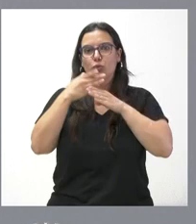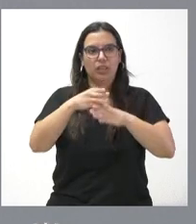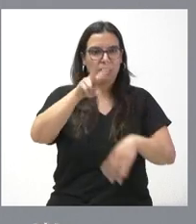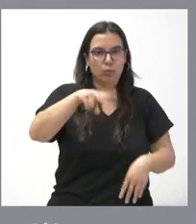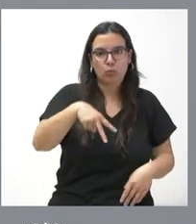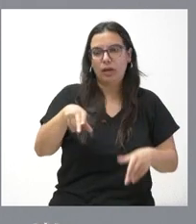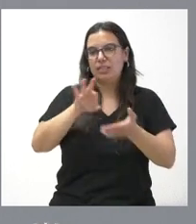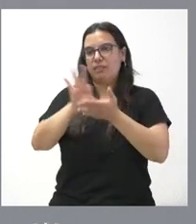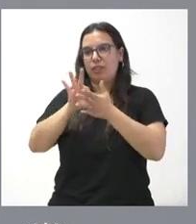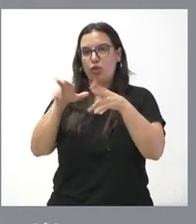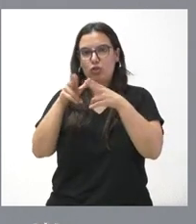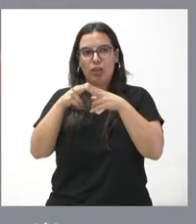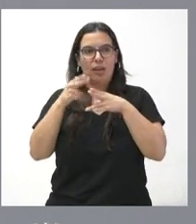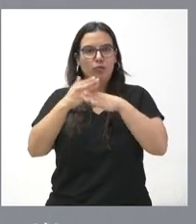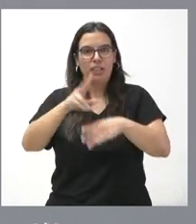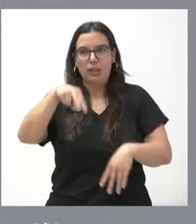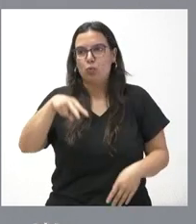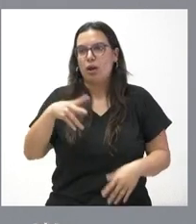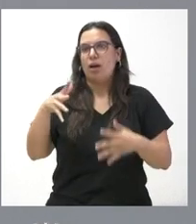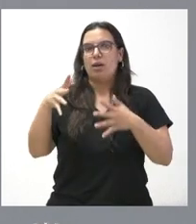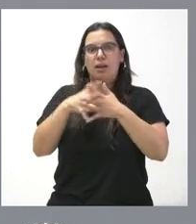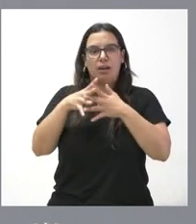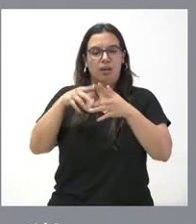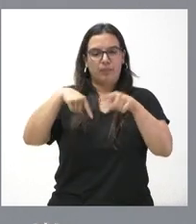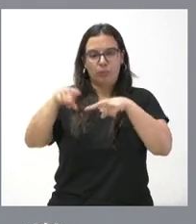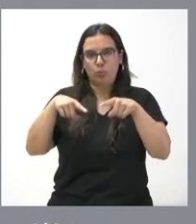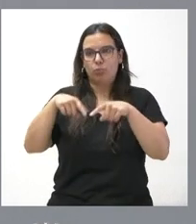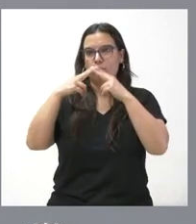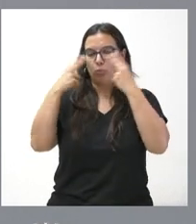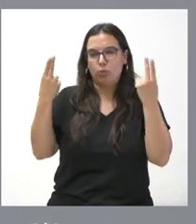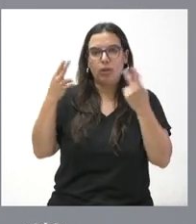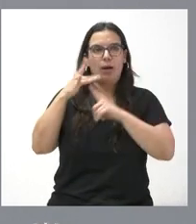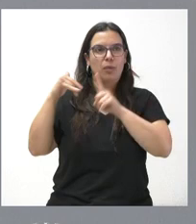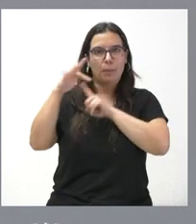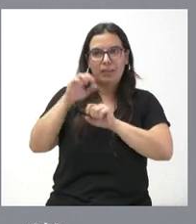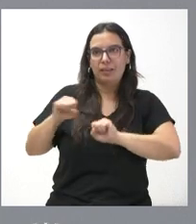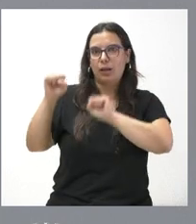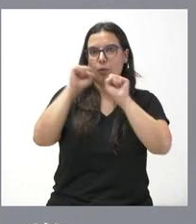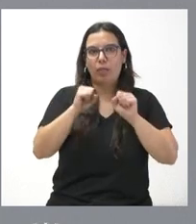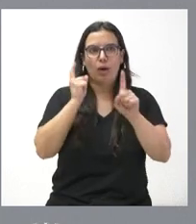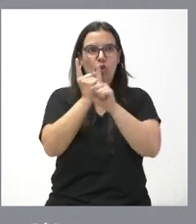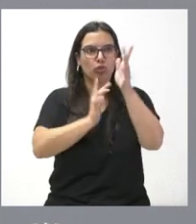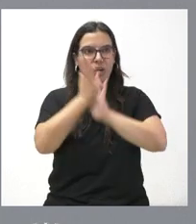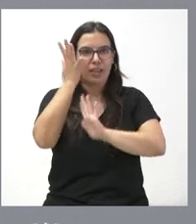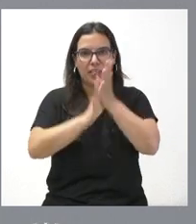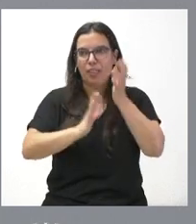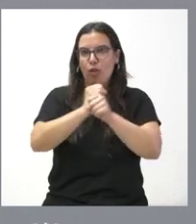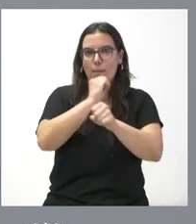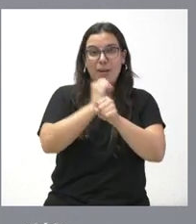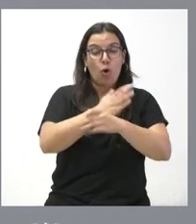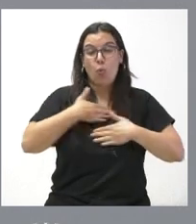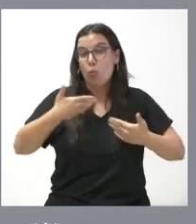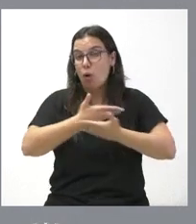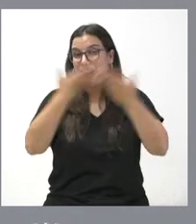lo es en el ámbito de las infraestructuras públicas, de la protección del medioambiente, de la lucha contra incendios, del empleo y de cualquier